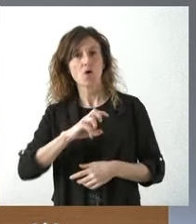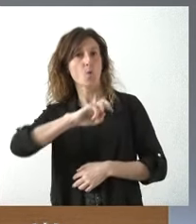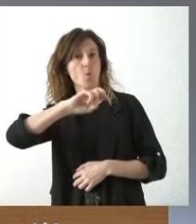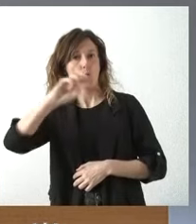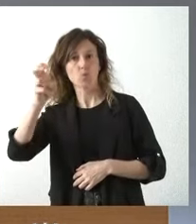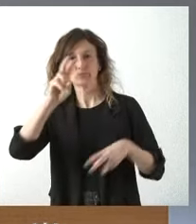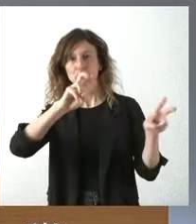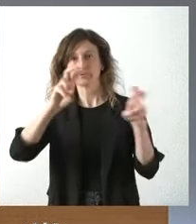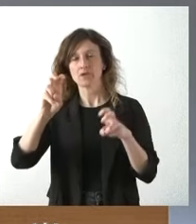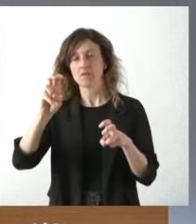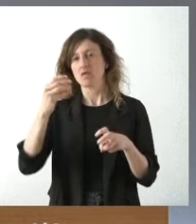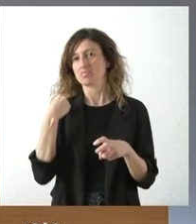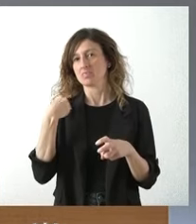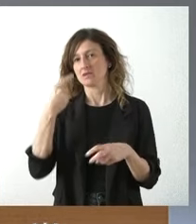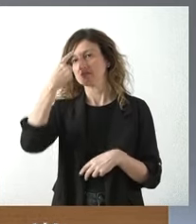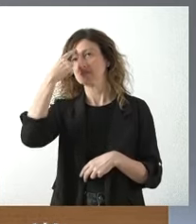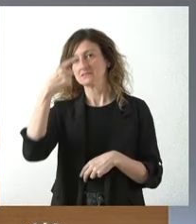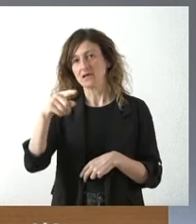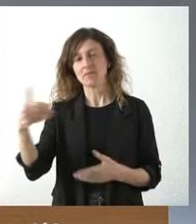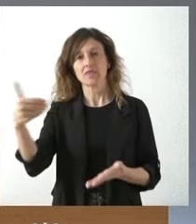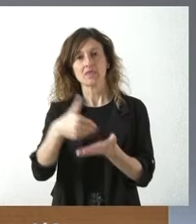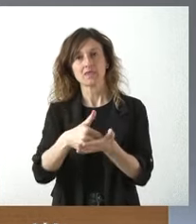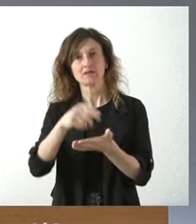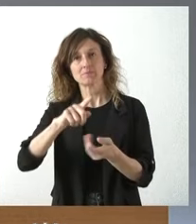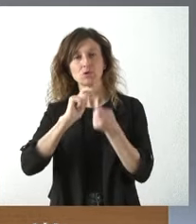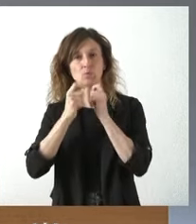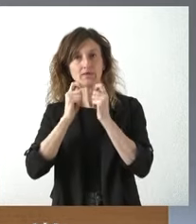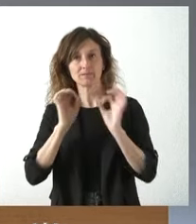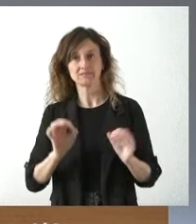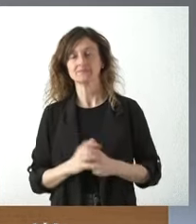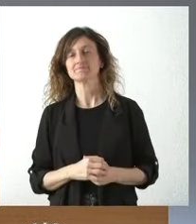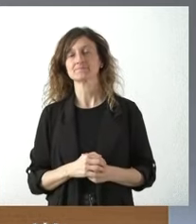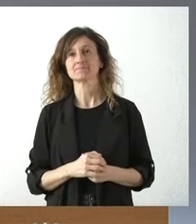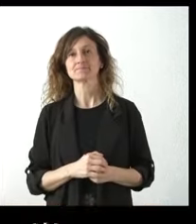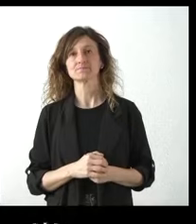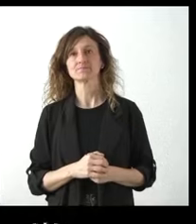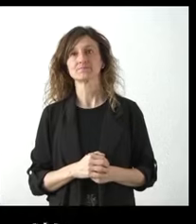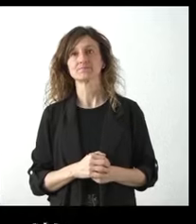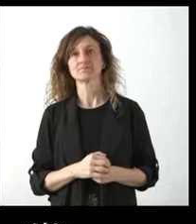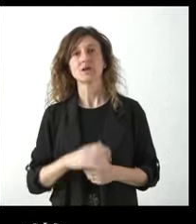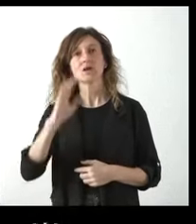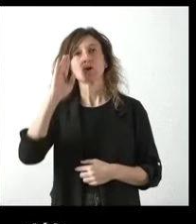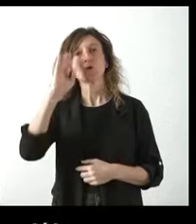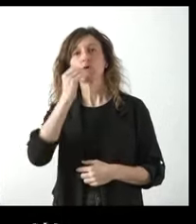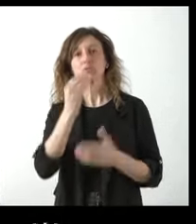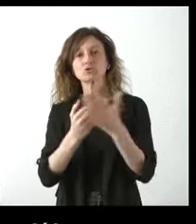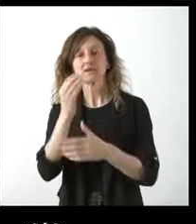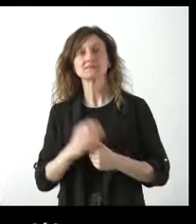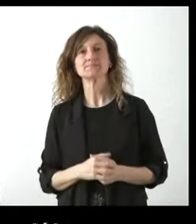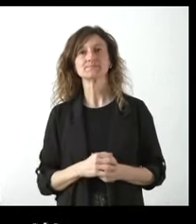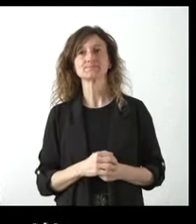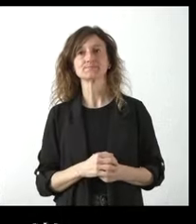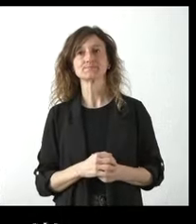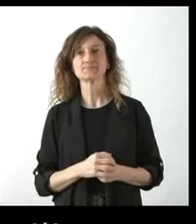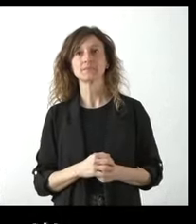que saben ustedes que también se puede plantear en esta rueda de prensa. Sí. Hola, buenos días, portavoz. Buenos días. En